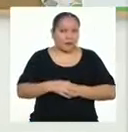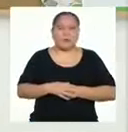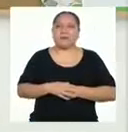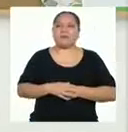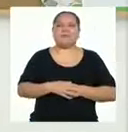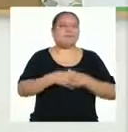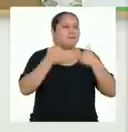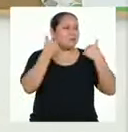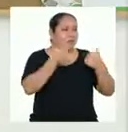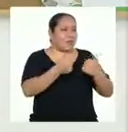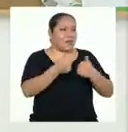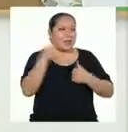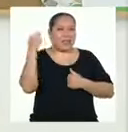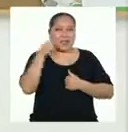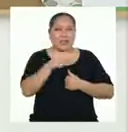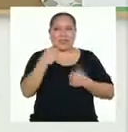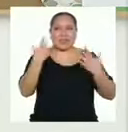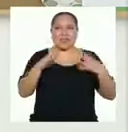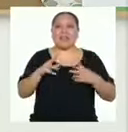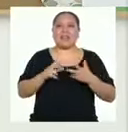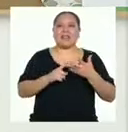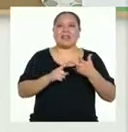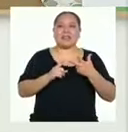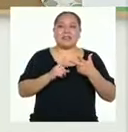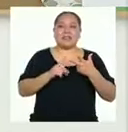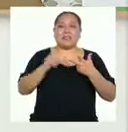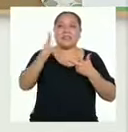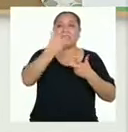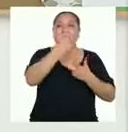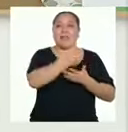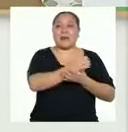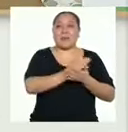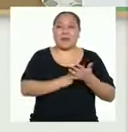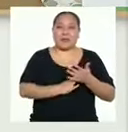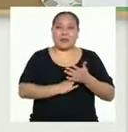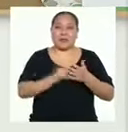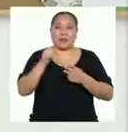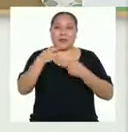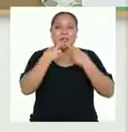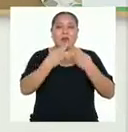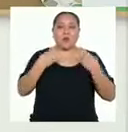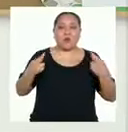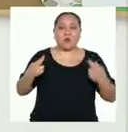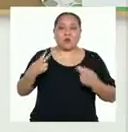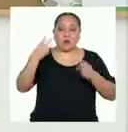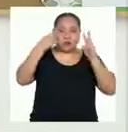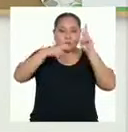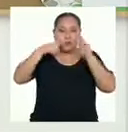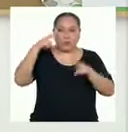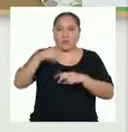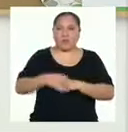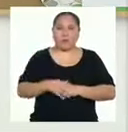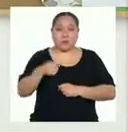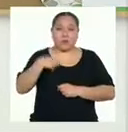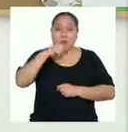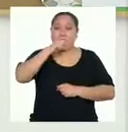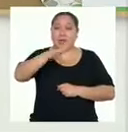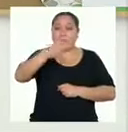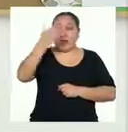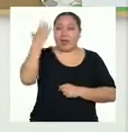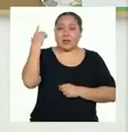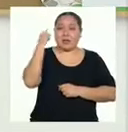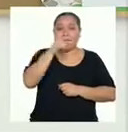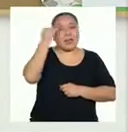Muy bien. Dicho esto, vayamos al tercer y último criterio, el referido a los recursos visuales. Como te mencioné antes,